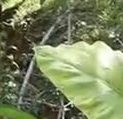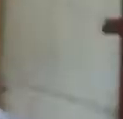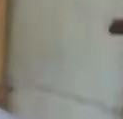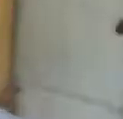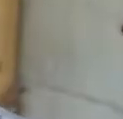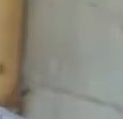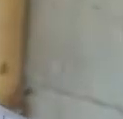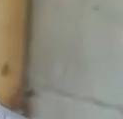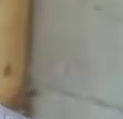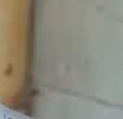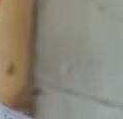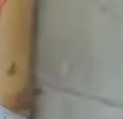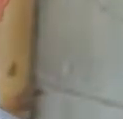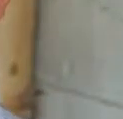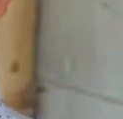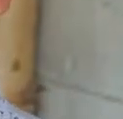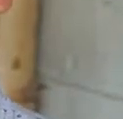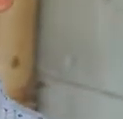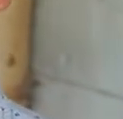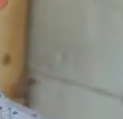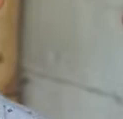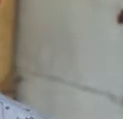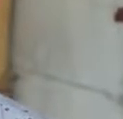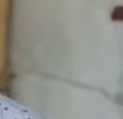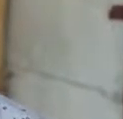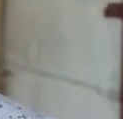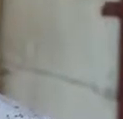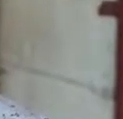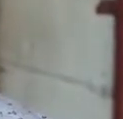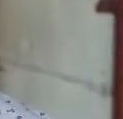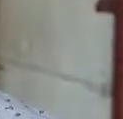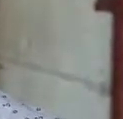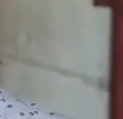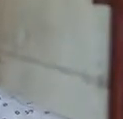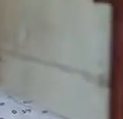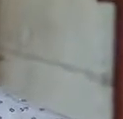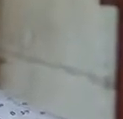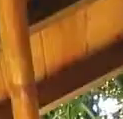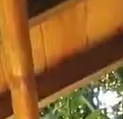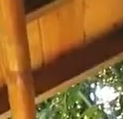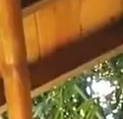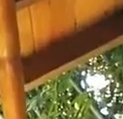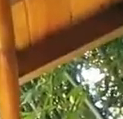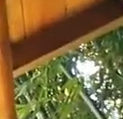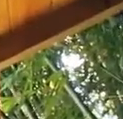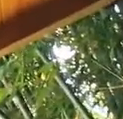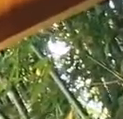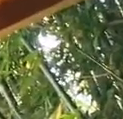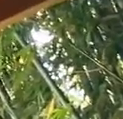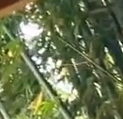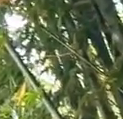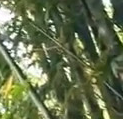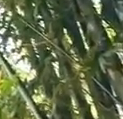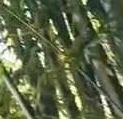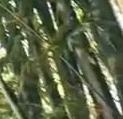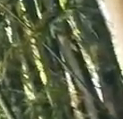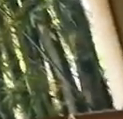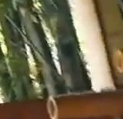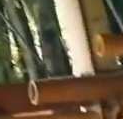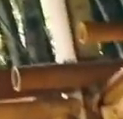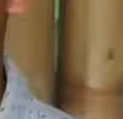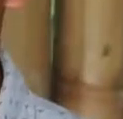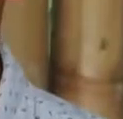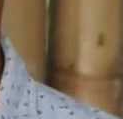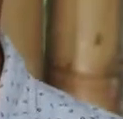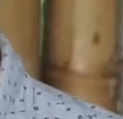personas de diferentes comunidades para generar empleo. Evitar esta parte de lo que es la